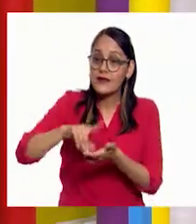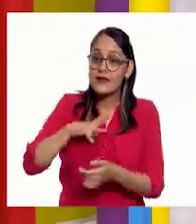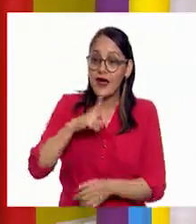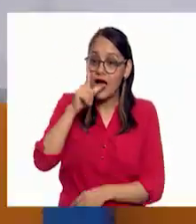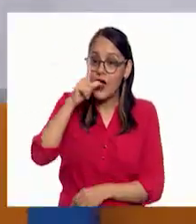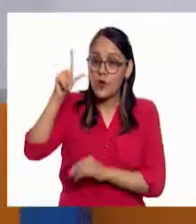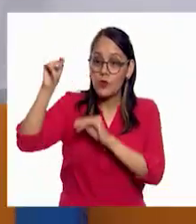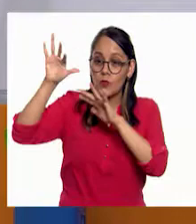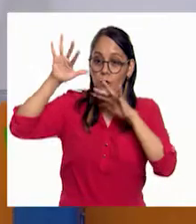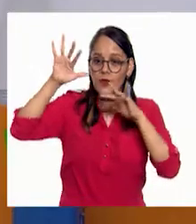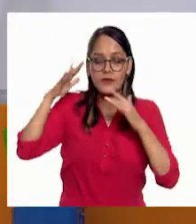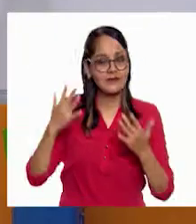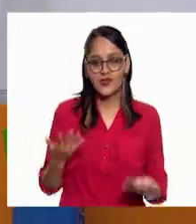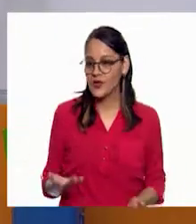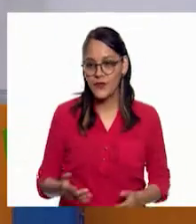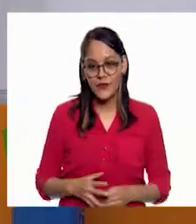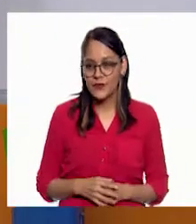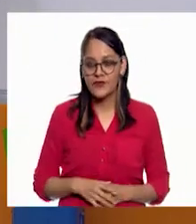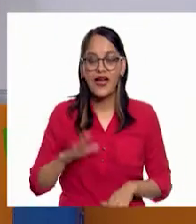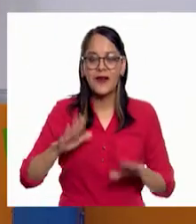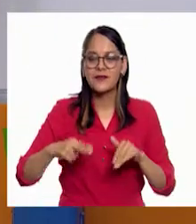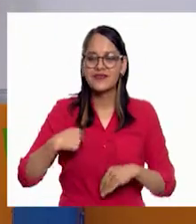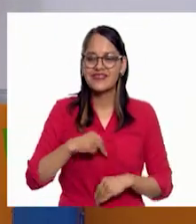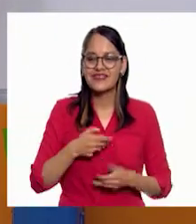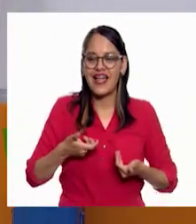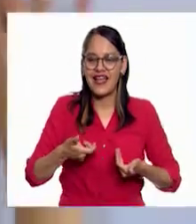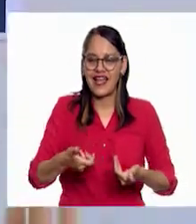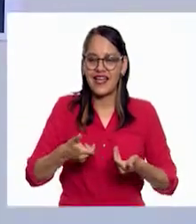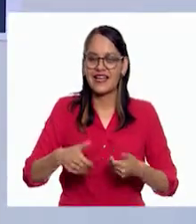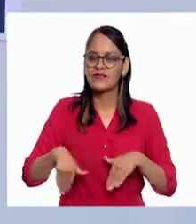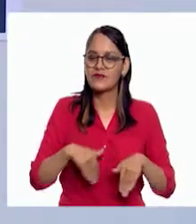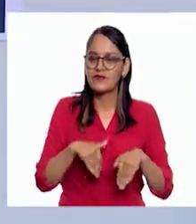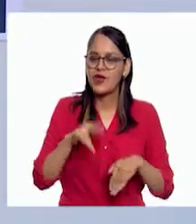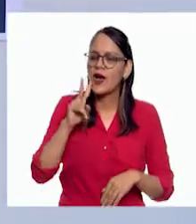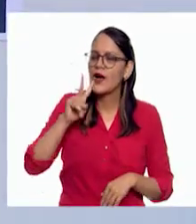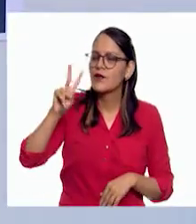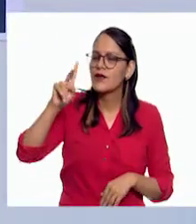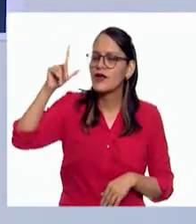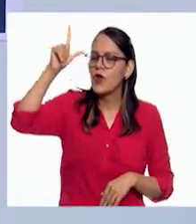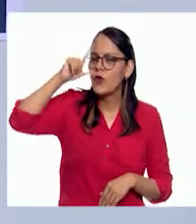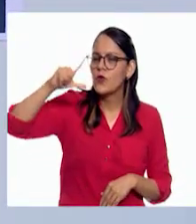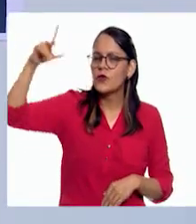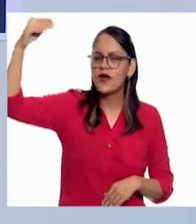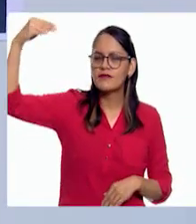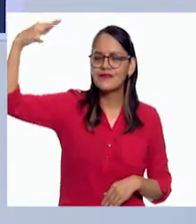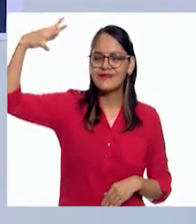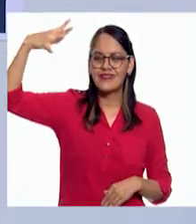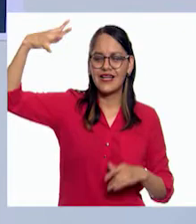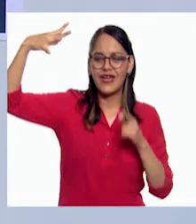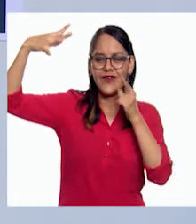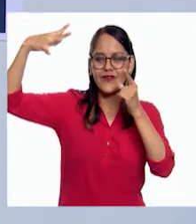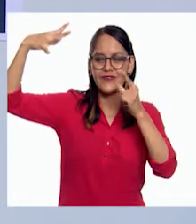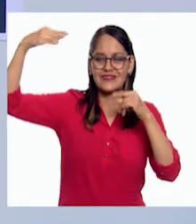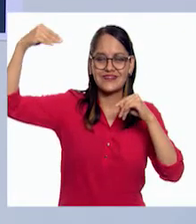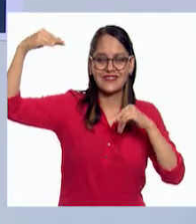No, porque vamos hasta en la calle y decimos, ah, me está alumbrando la luna. Sí, exactamente, sí.